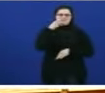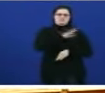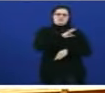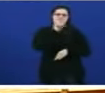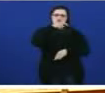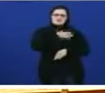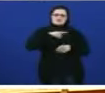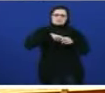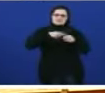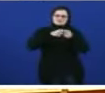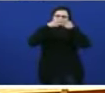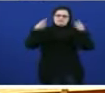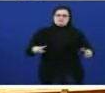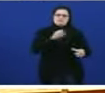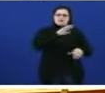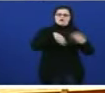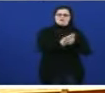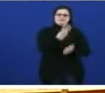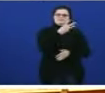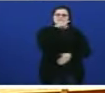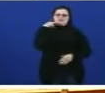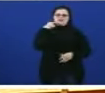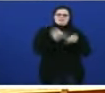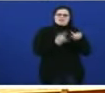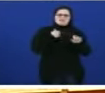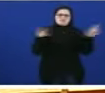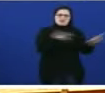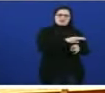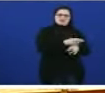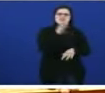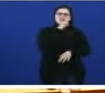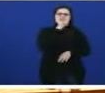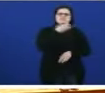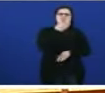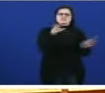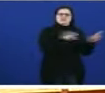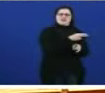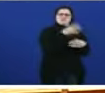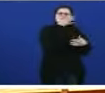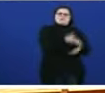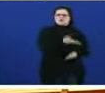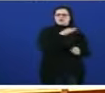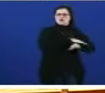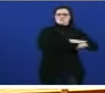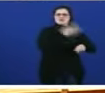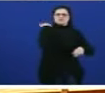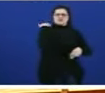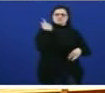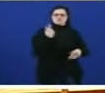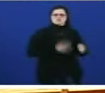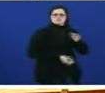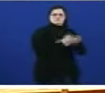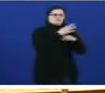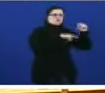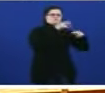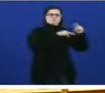de ensino infantil de 0 a 3 anos, como é que mantén enpechadas as galescolas que construí o goberno anterior? Como é que as mantén enpechadas?